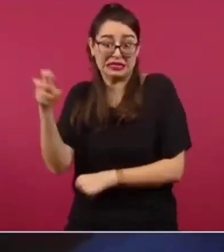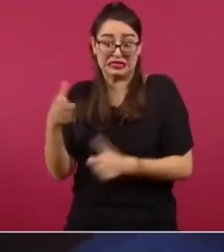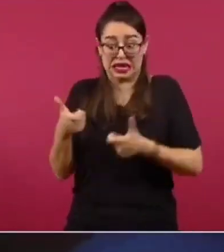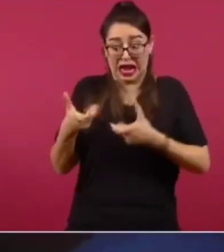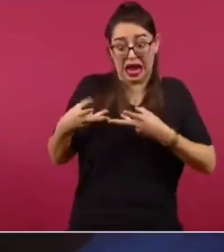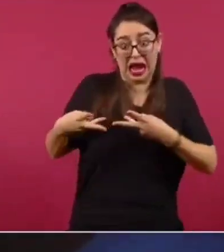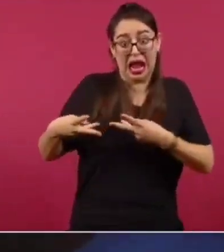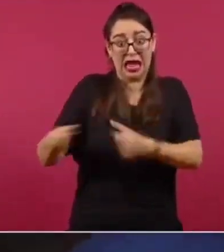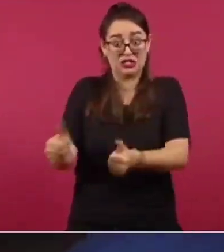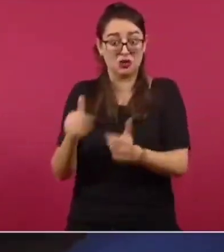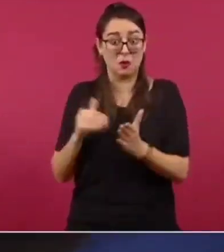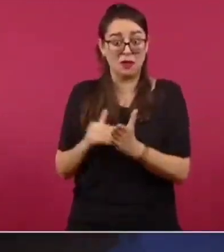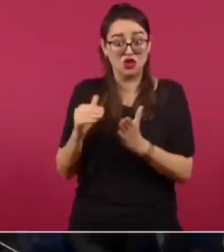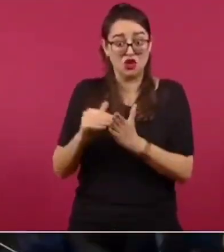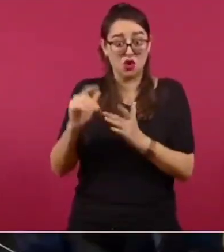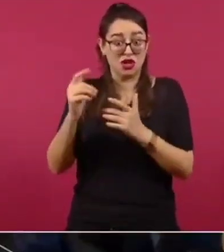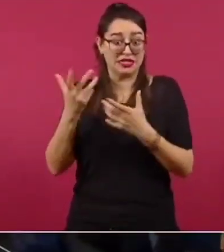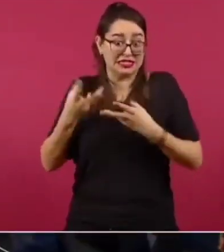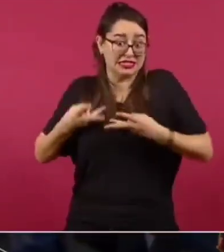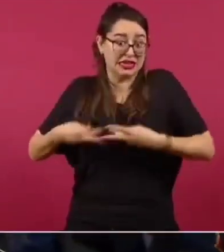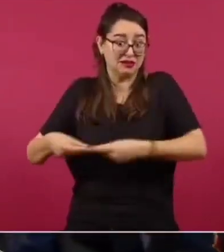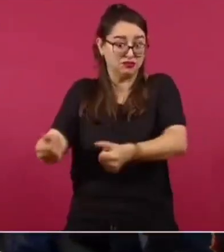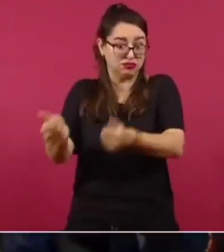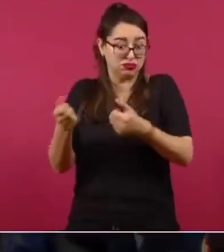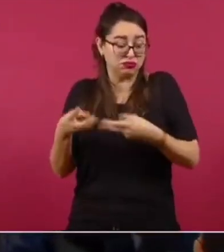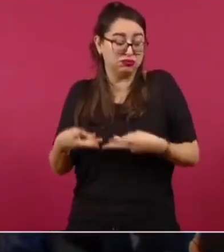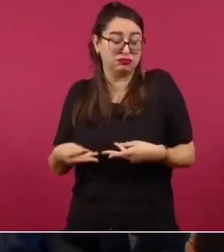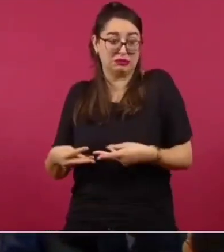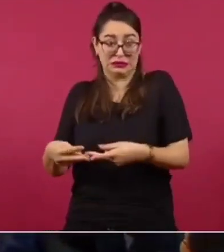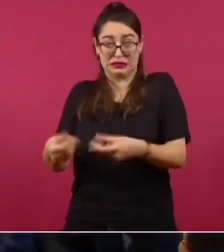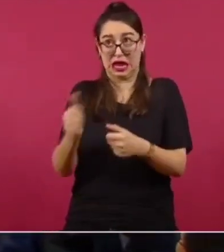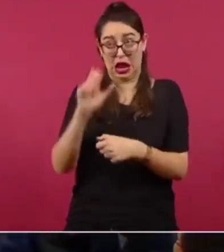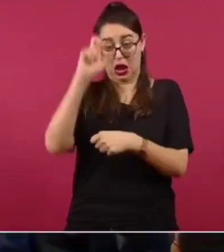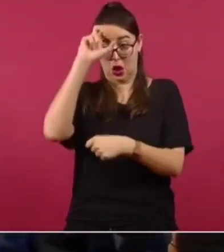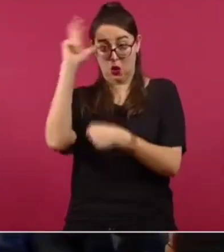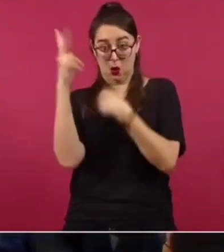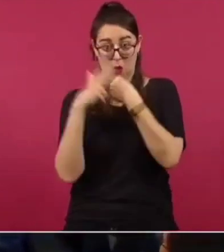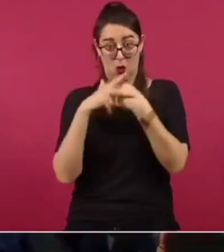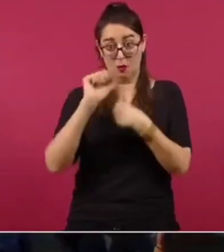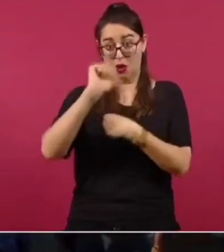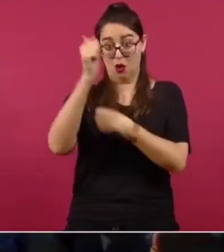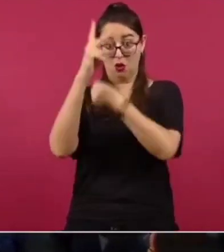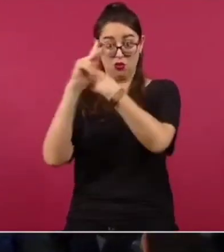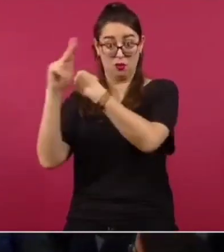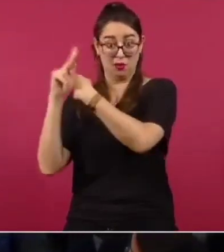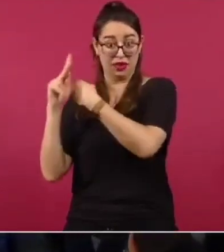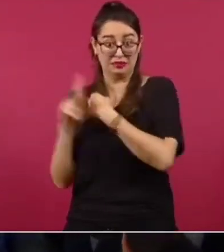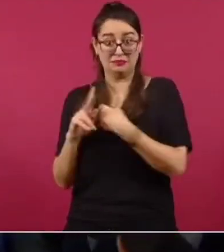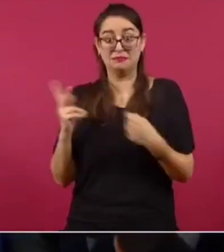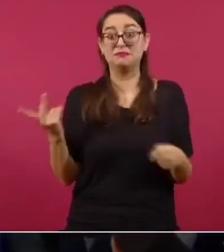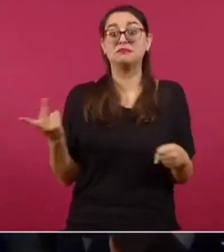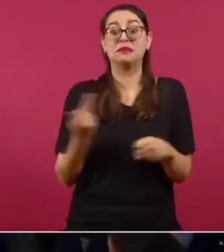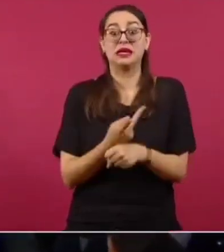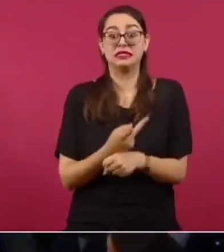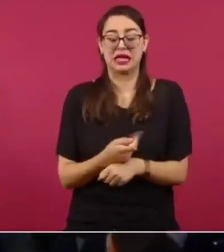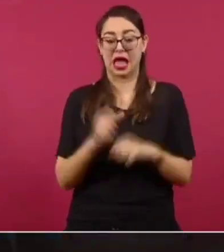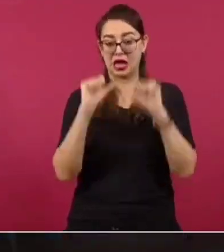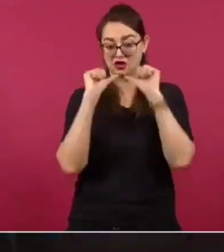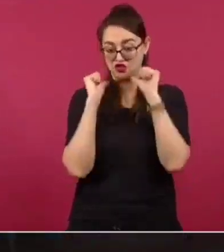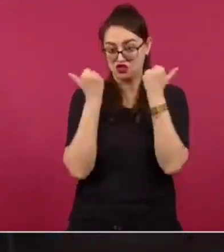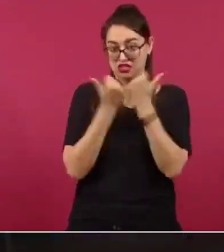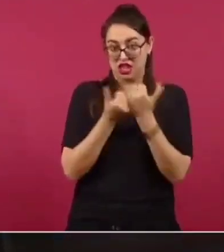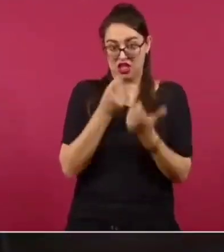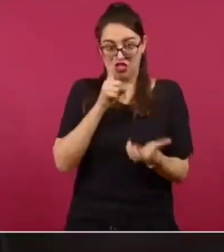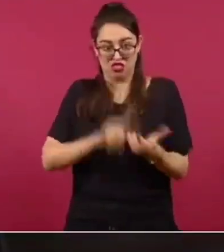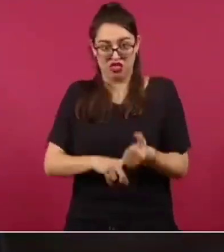millones en Europa y en algunos otros lugares del mundo, esta asociación que se hizo, la utilización incluso